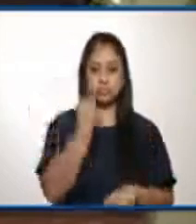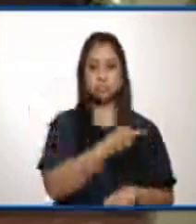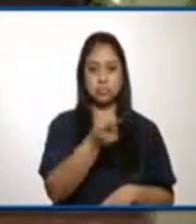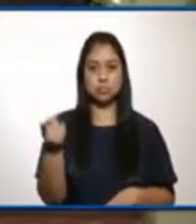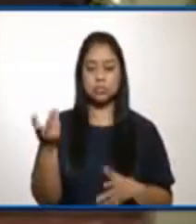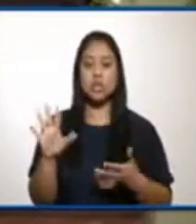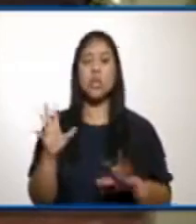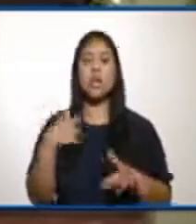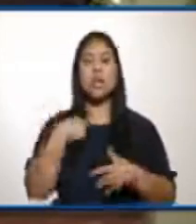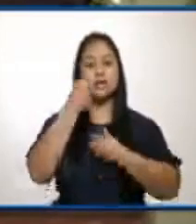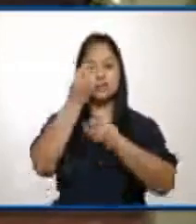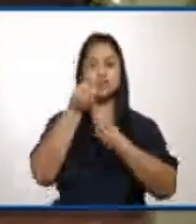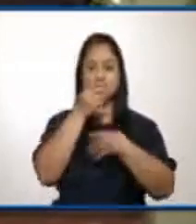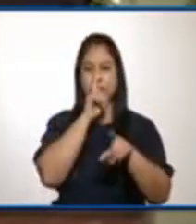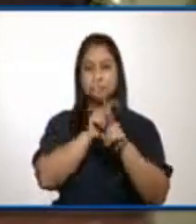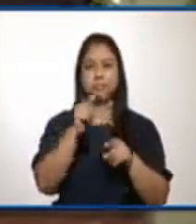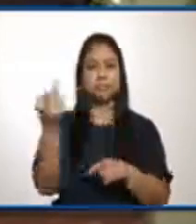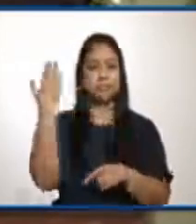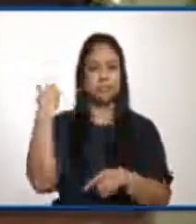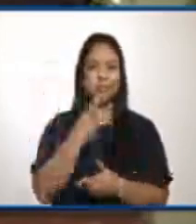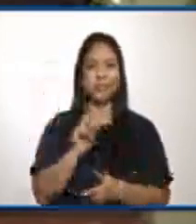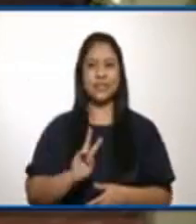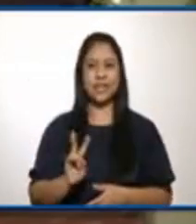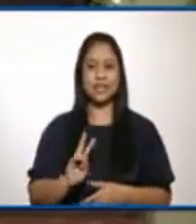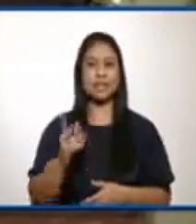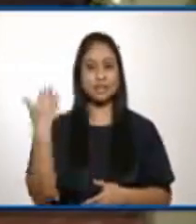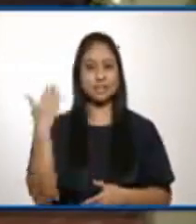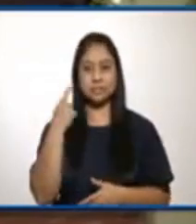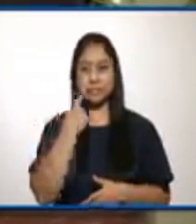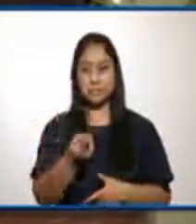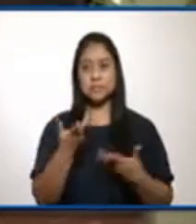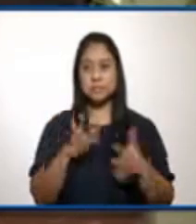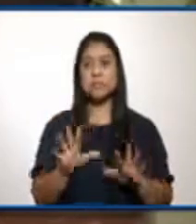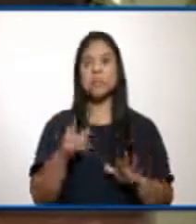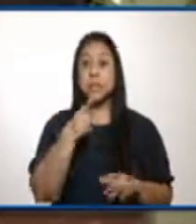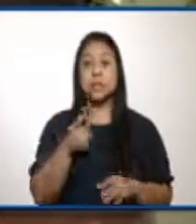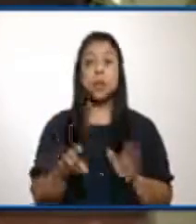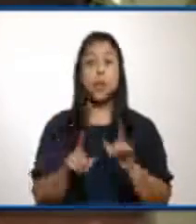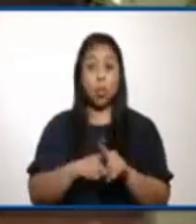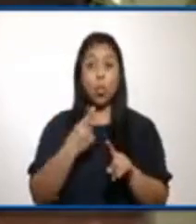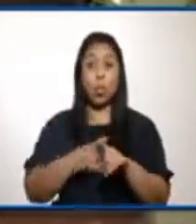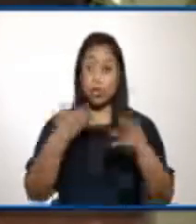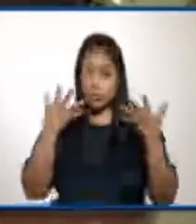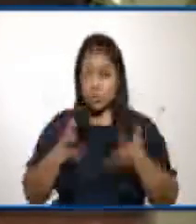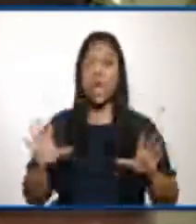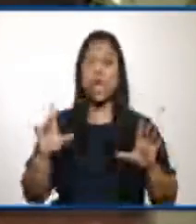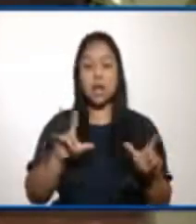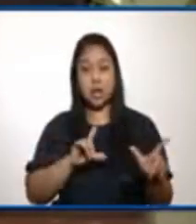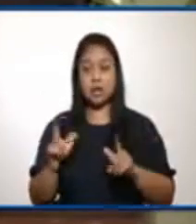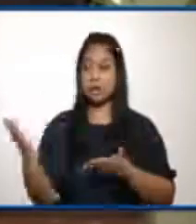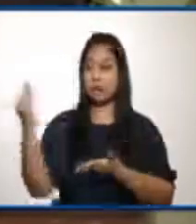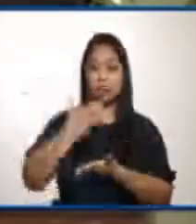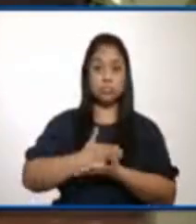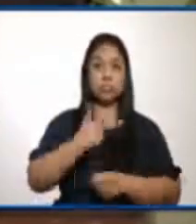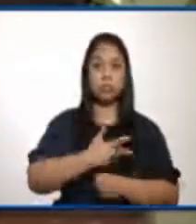les he mencionado y les mencioné el día viernes recién pasado que en el momento en que tengamos la fecha exacta de ingreso,